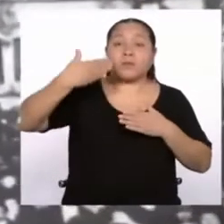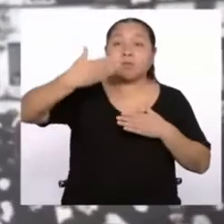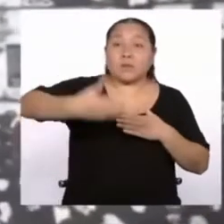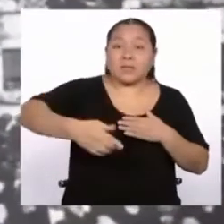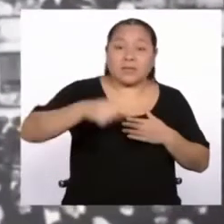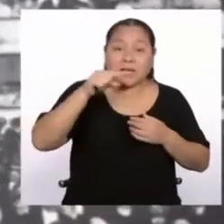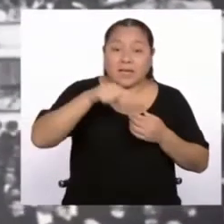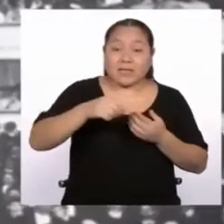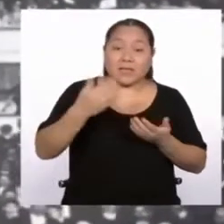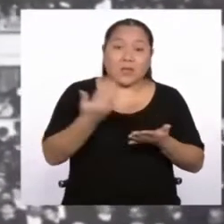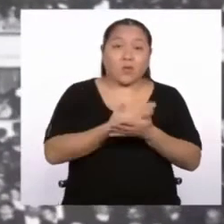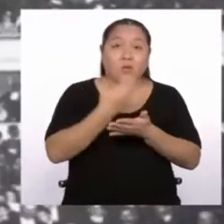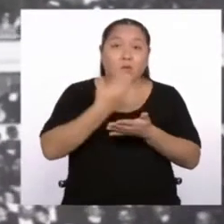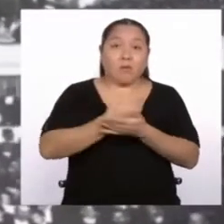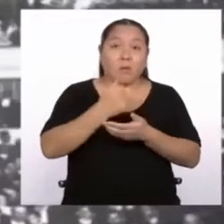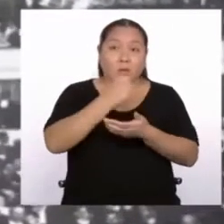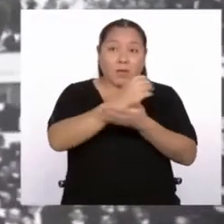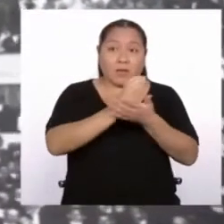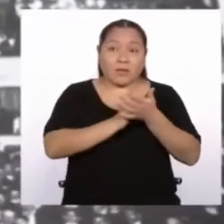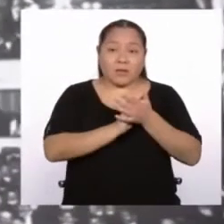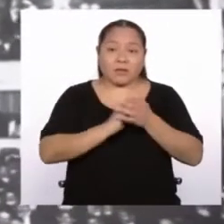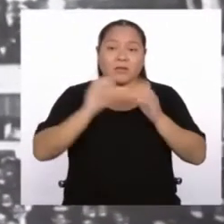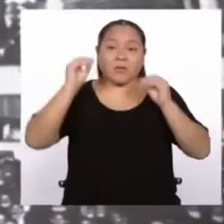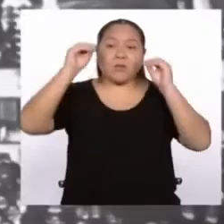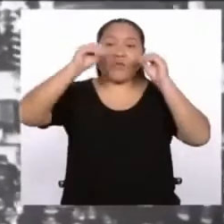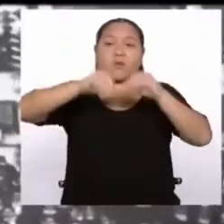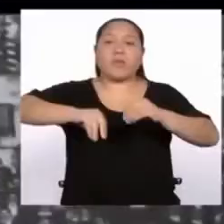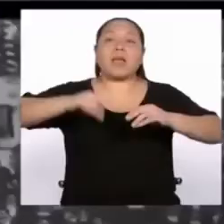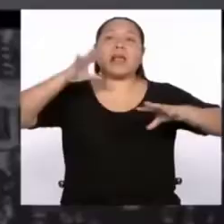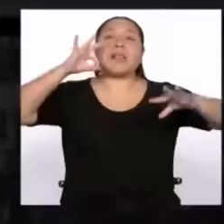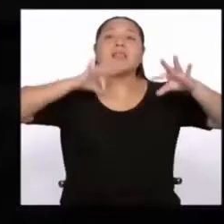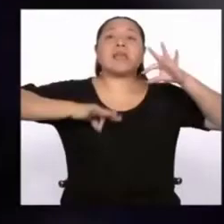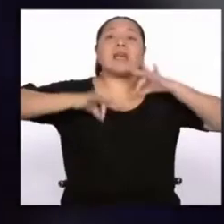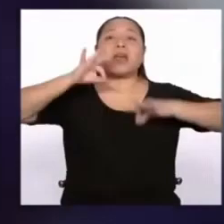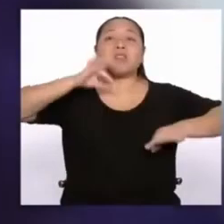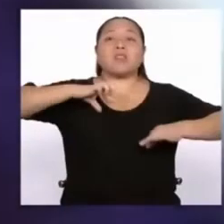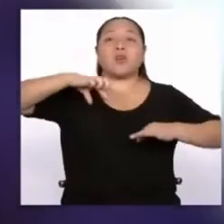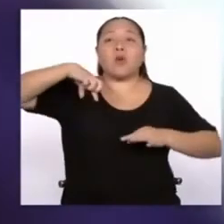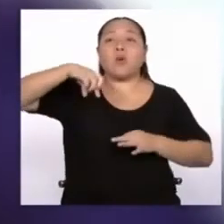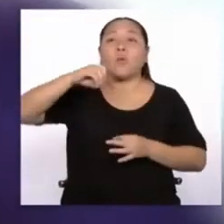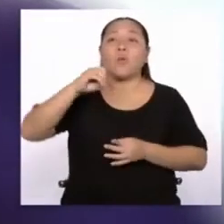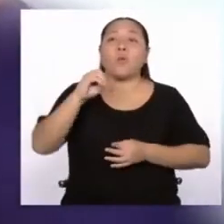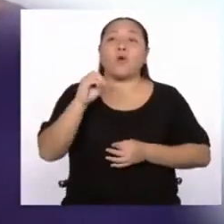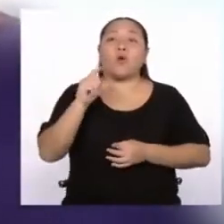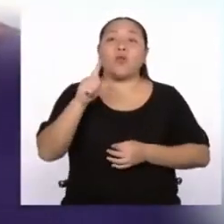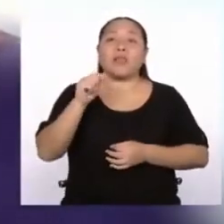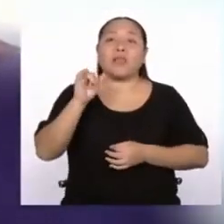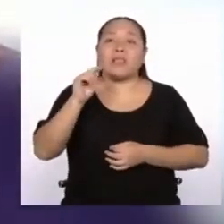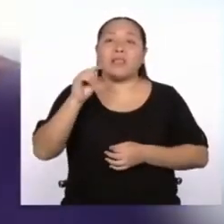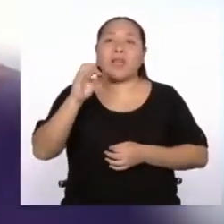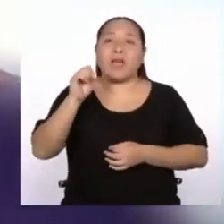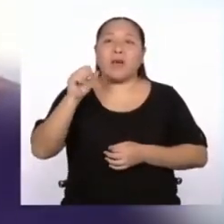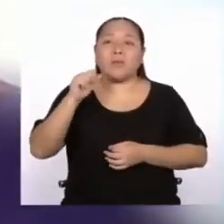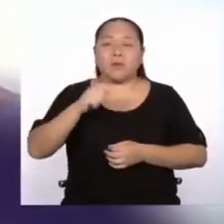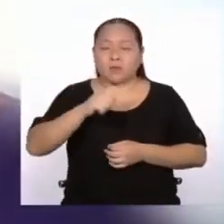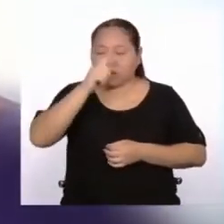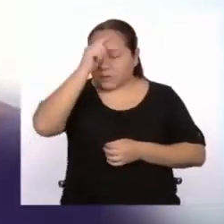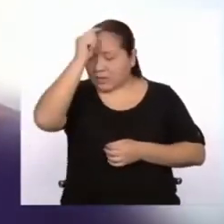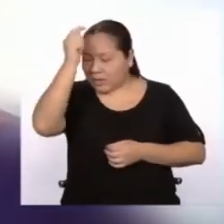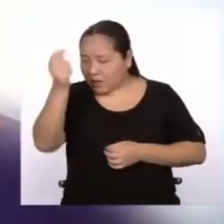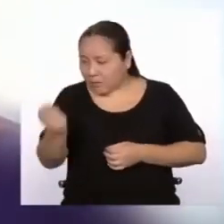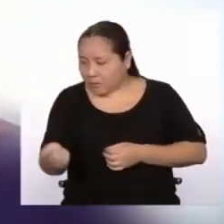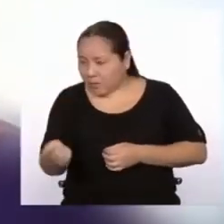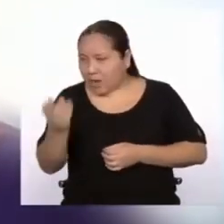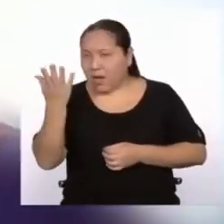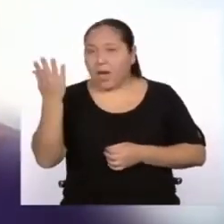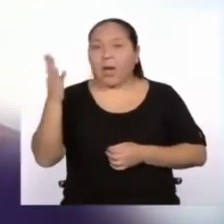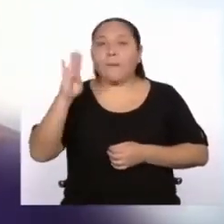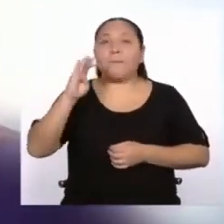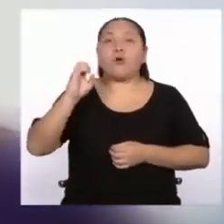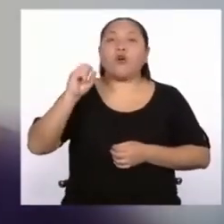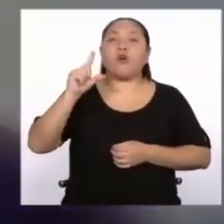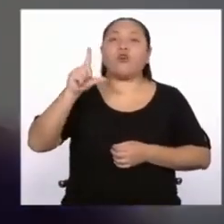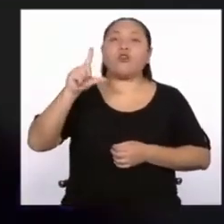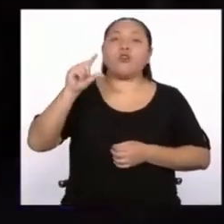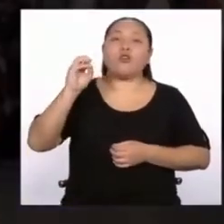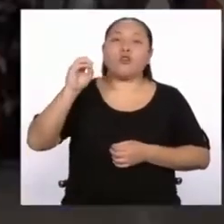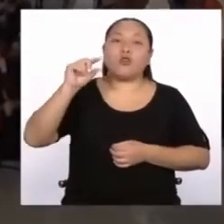versión se estrenó en el Teatro Politeama en una ceremonia en homenaje a Francisco Bolognesi.